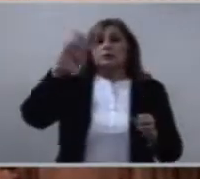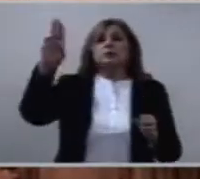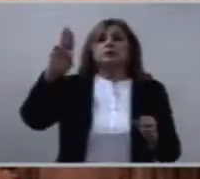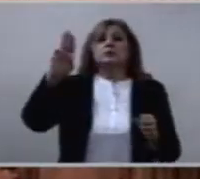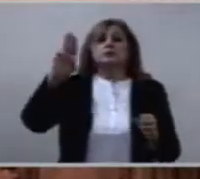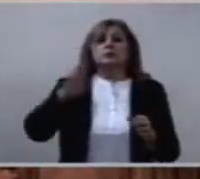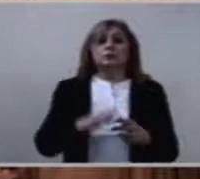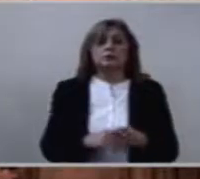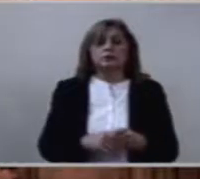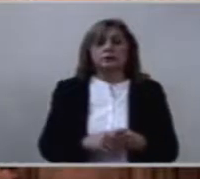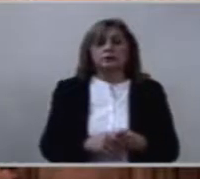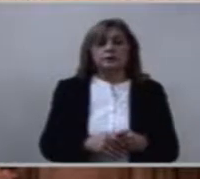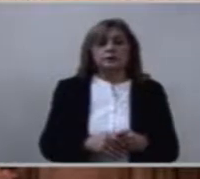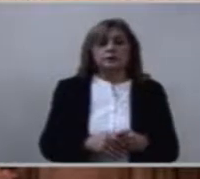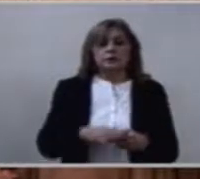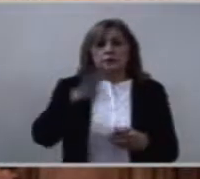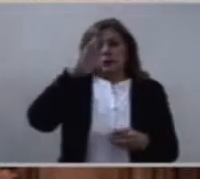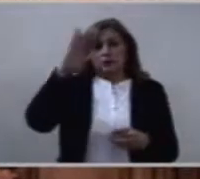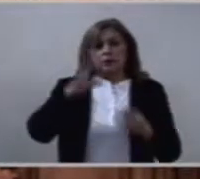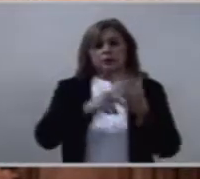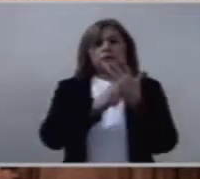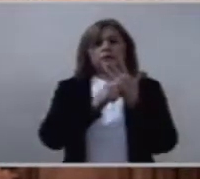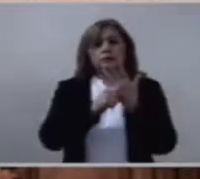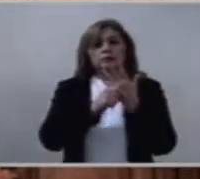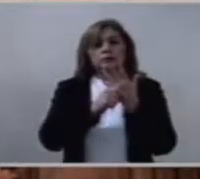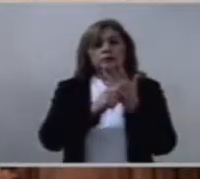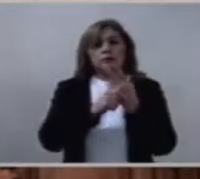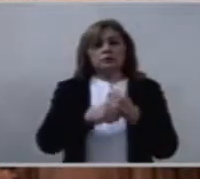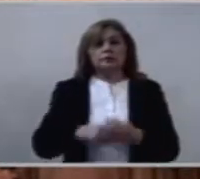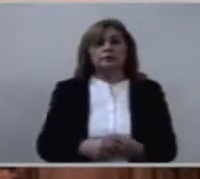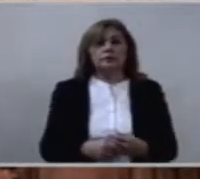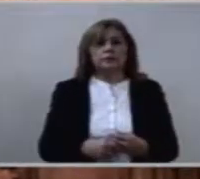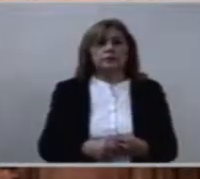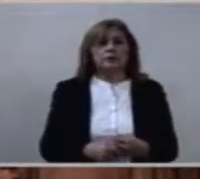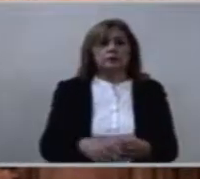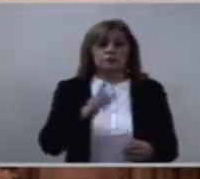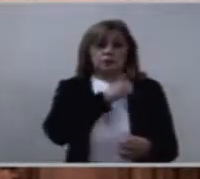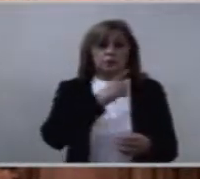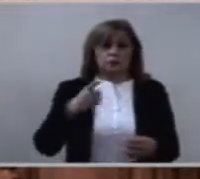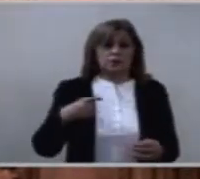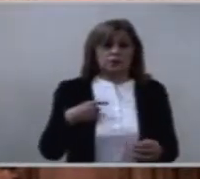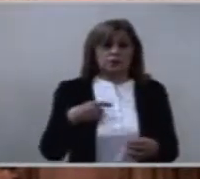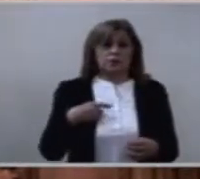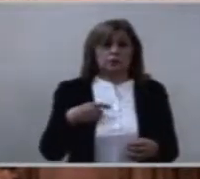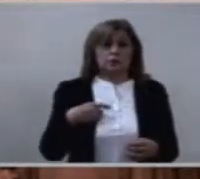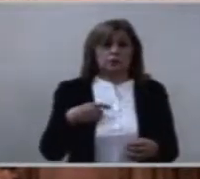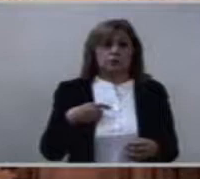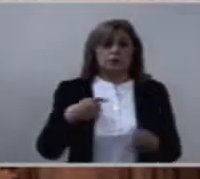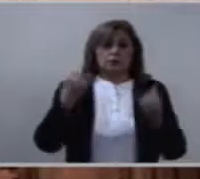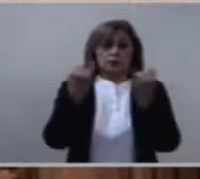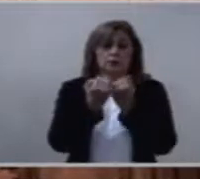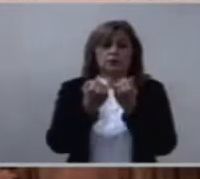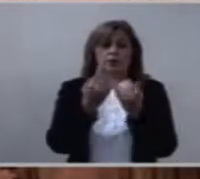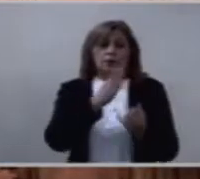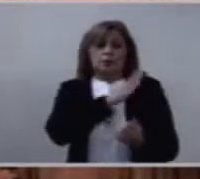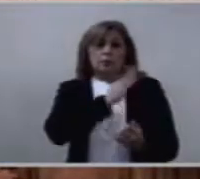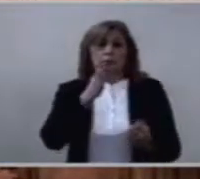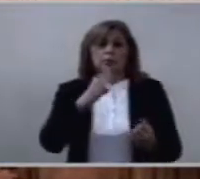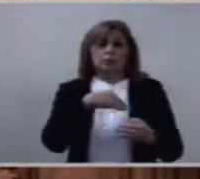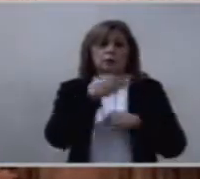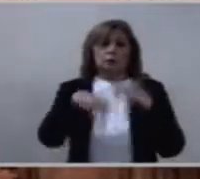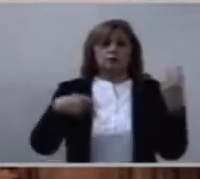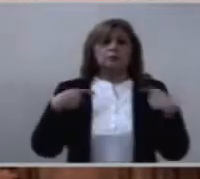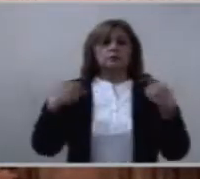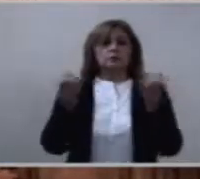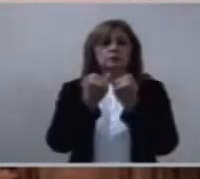Él dice, ¿acaso no debo ser bueno con todos? Esas